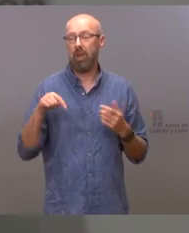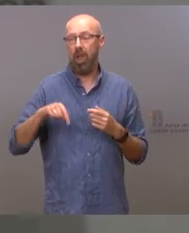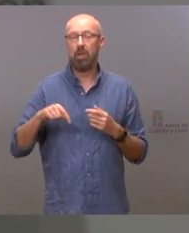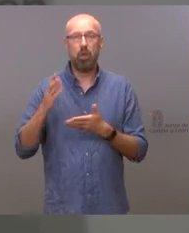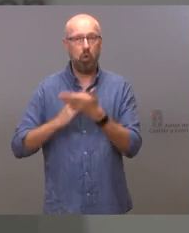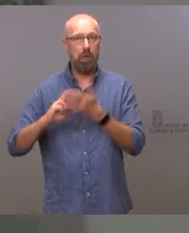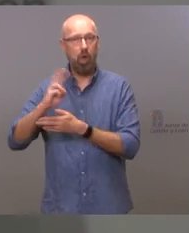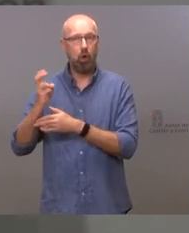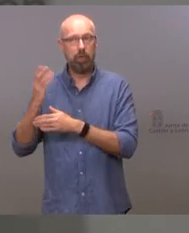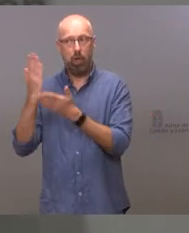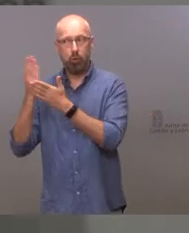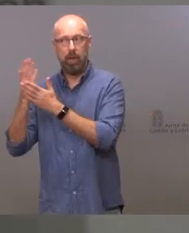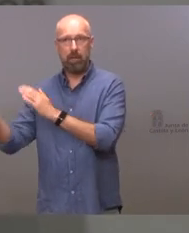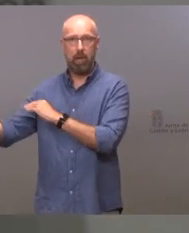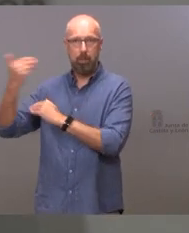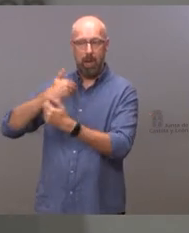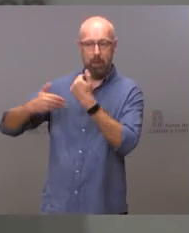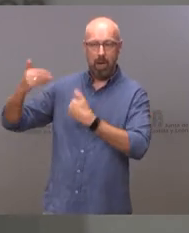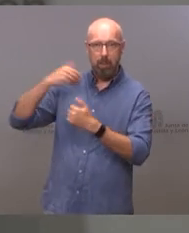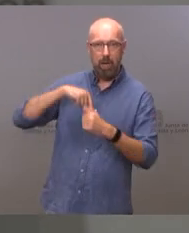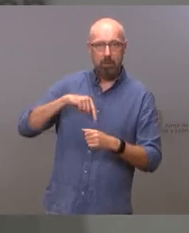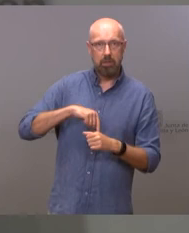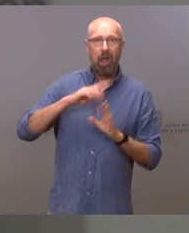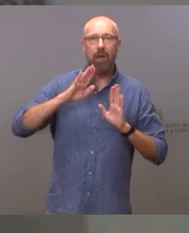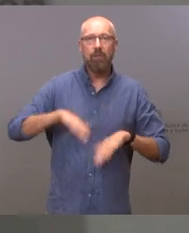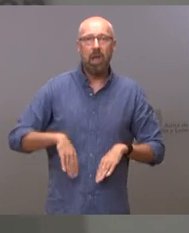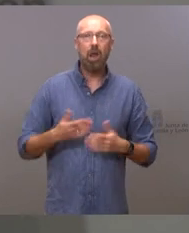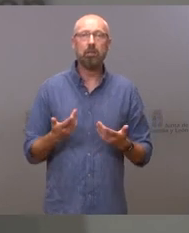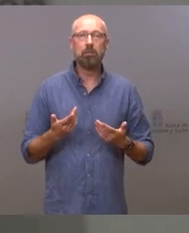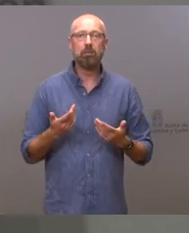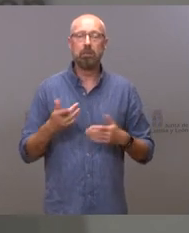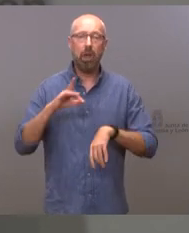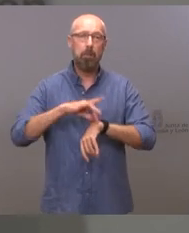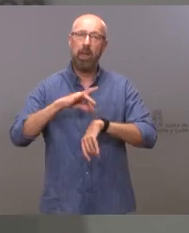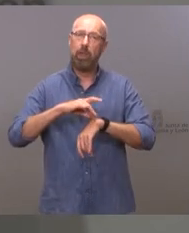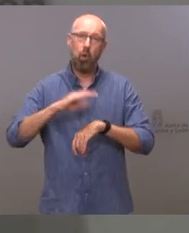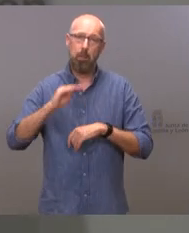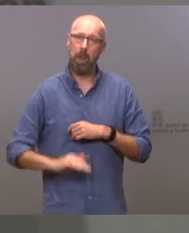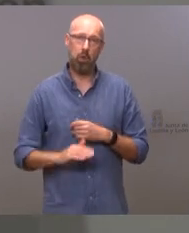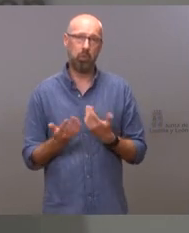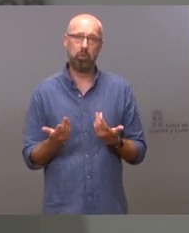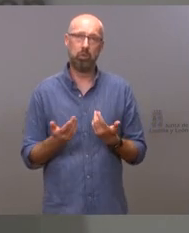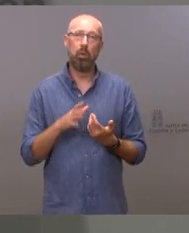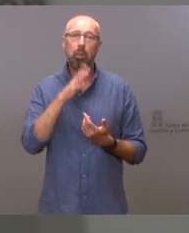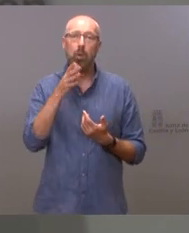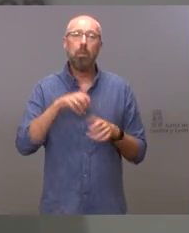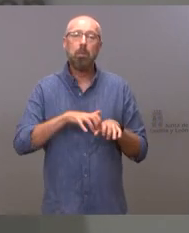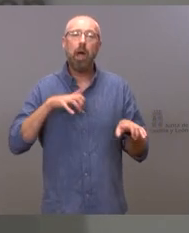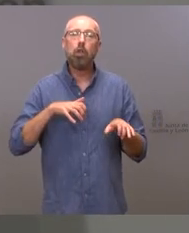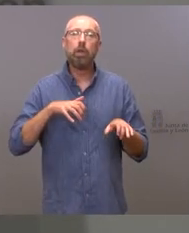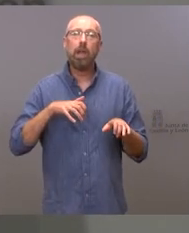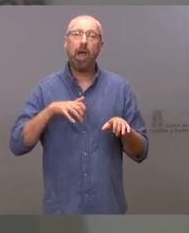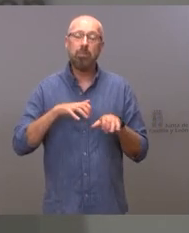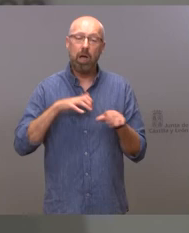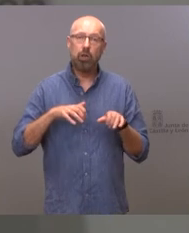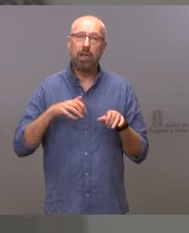comunidades y eso a la larga hace que tengamos menos médicos disponibles porque la inmensa mayoría de ellos quieren volver a